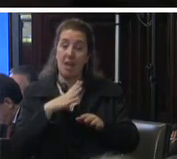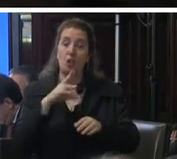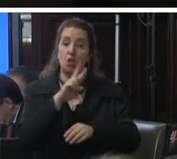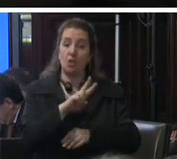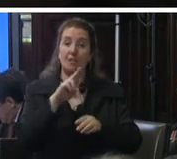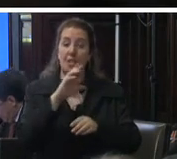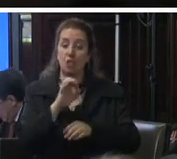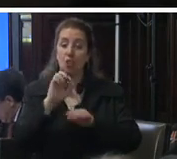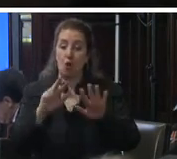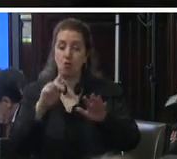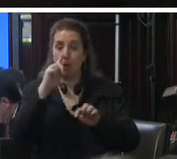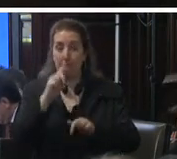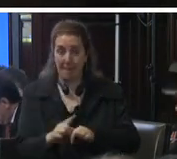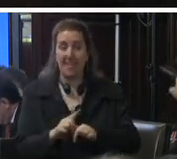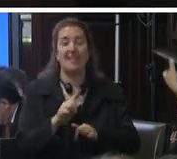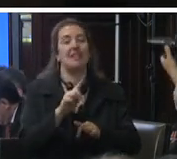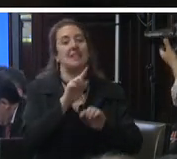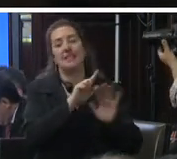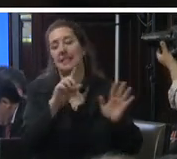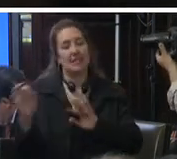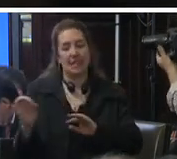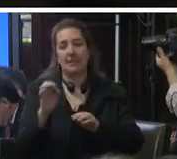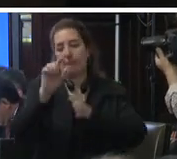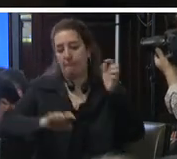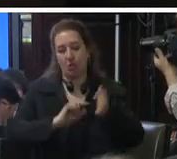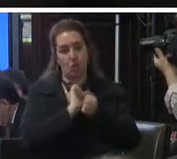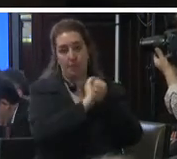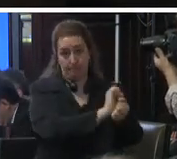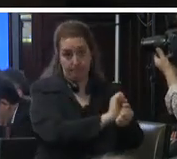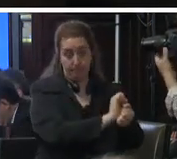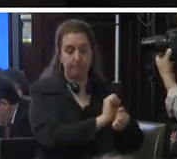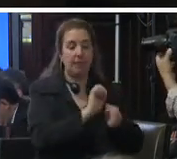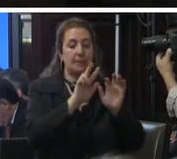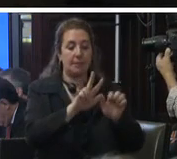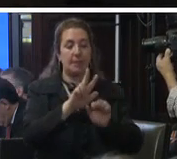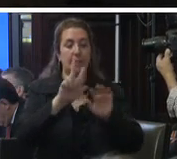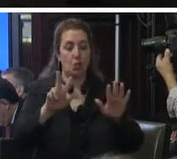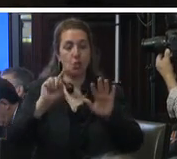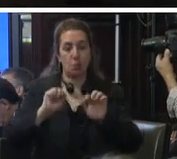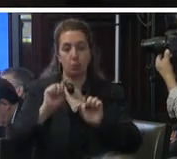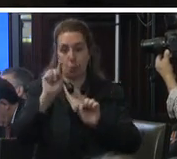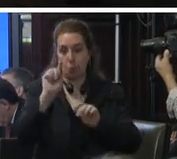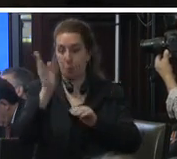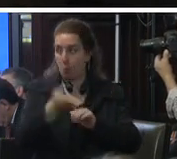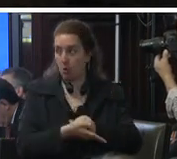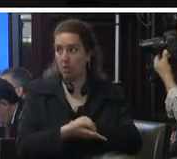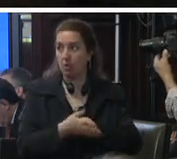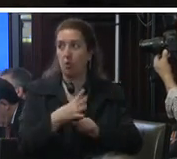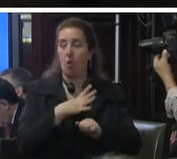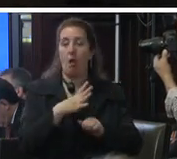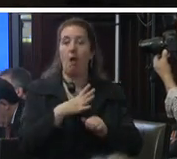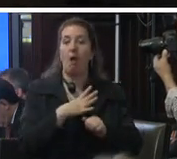689 personas privadas de libertad de las cuales el 38.1 por ciento estaban en prisión preventiva